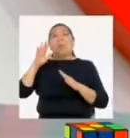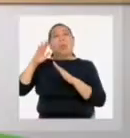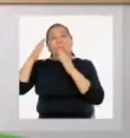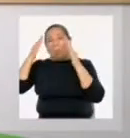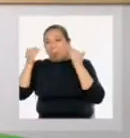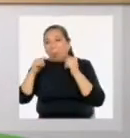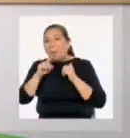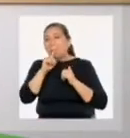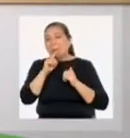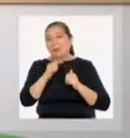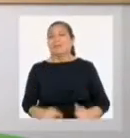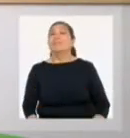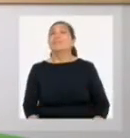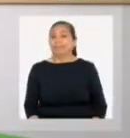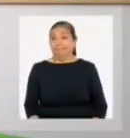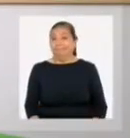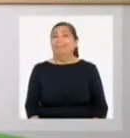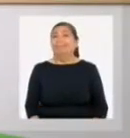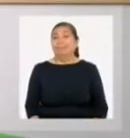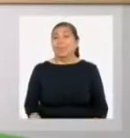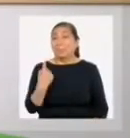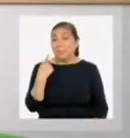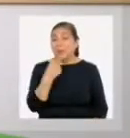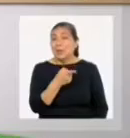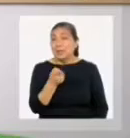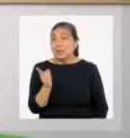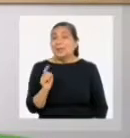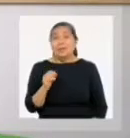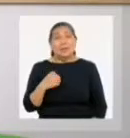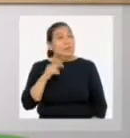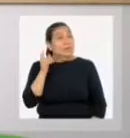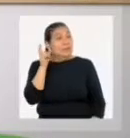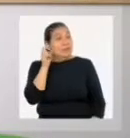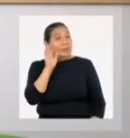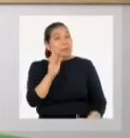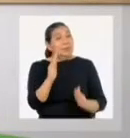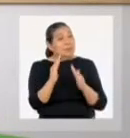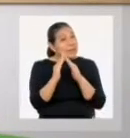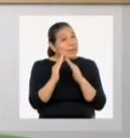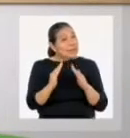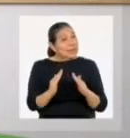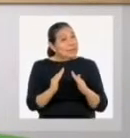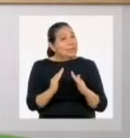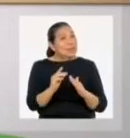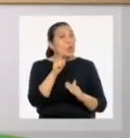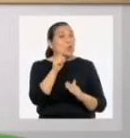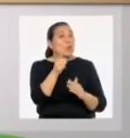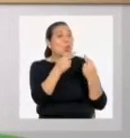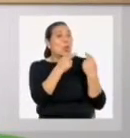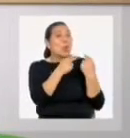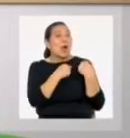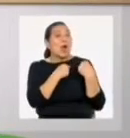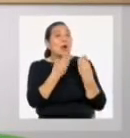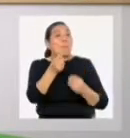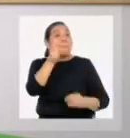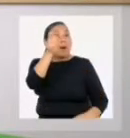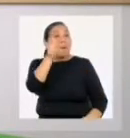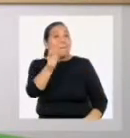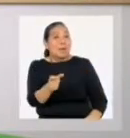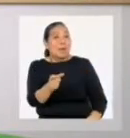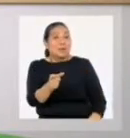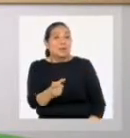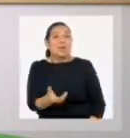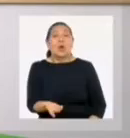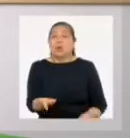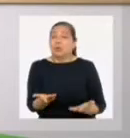subordinación. Gracias, Rebot. Por ello, escuchen en casa. Desde tu rol de ciudadana